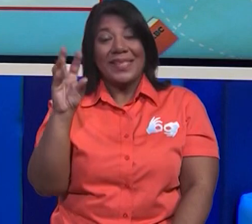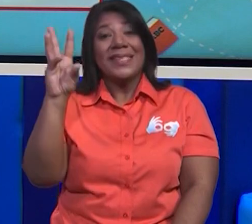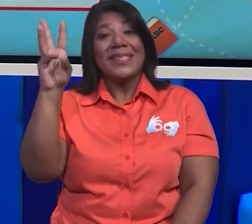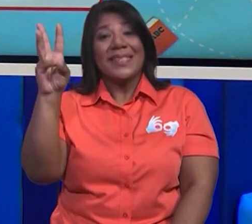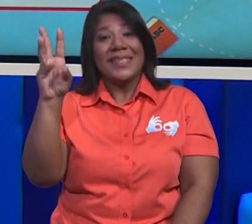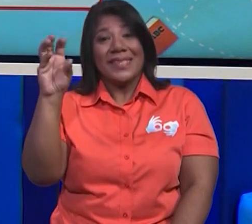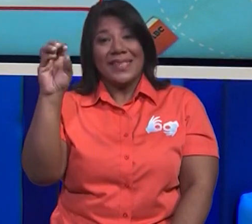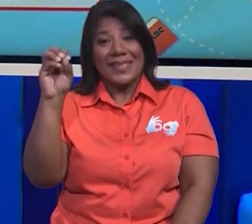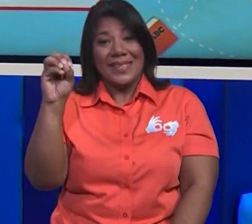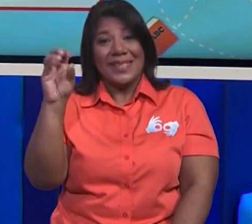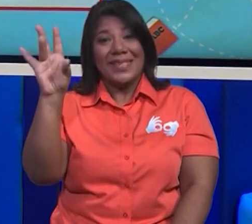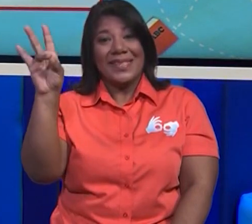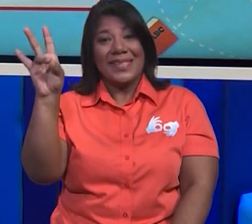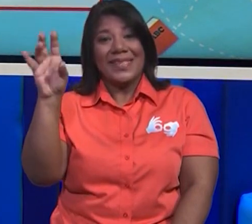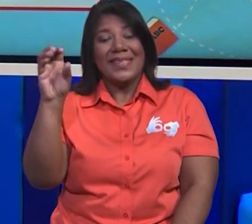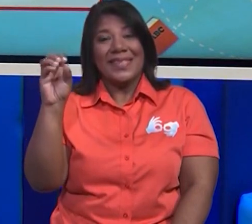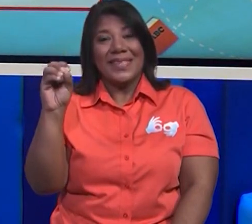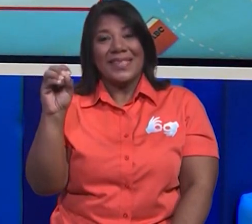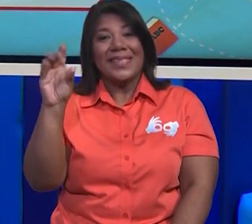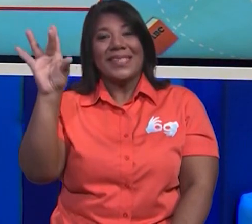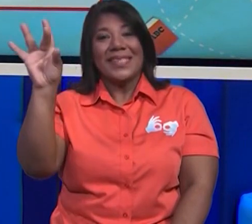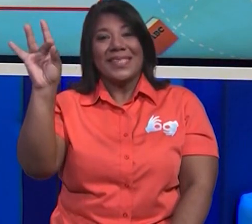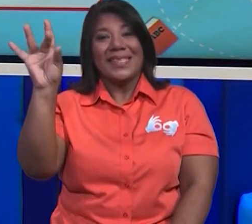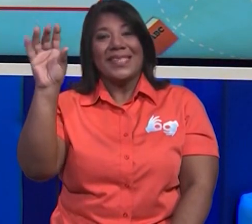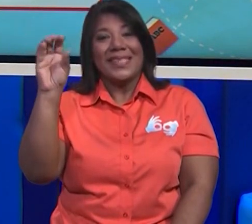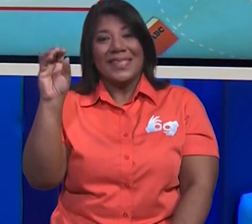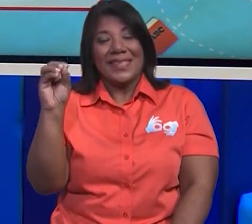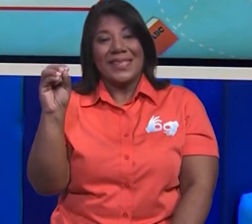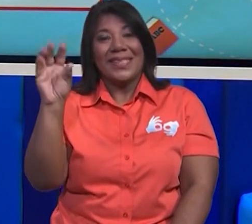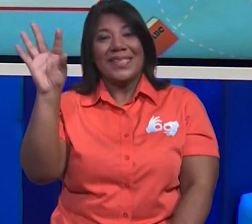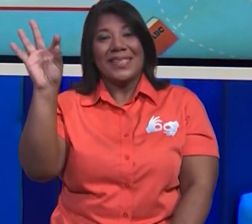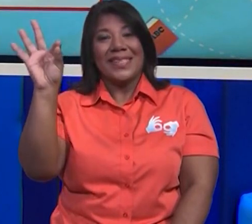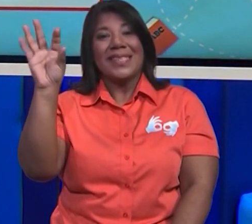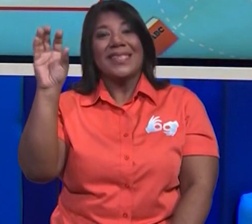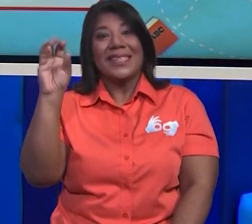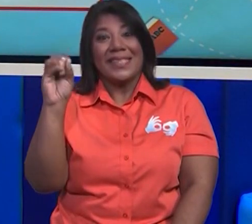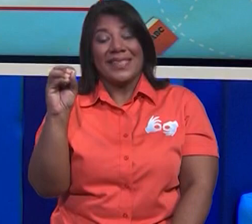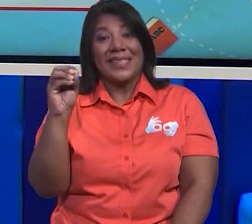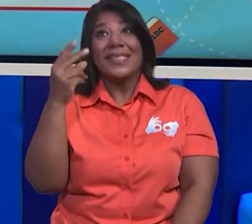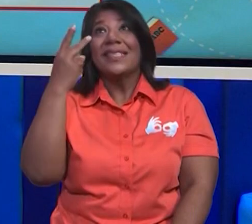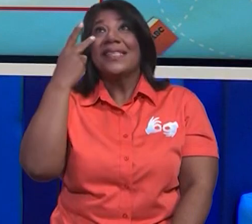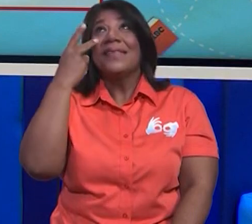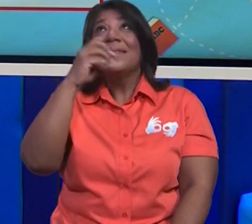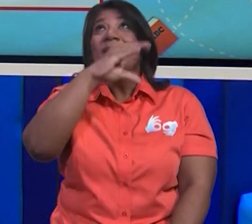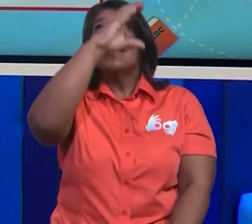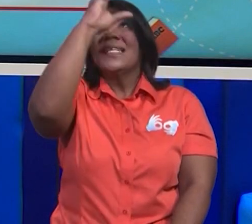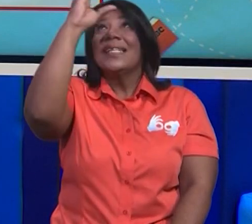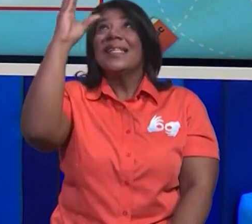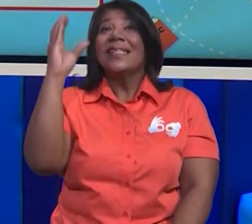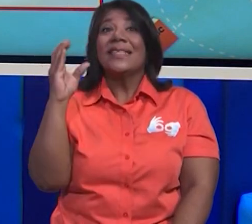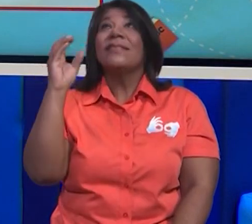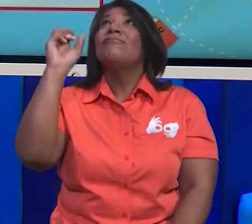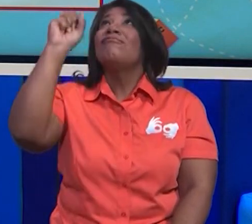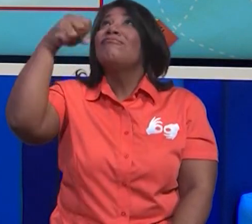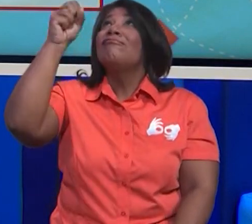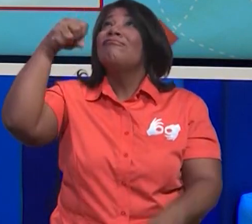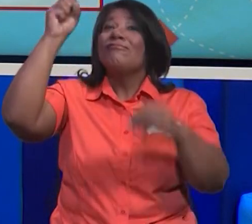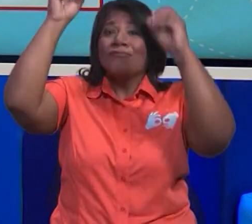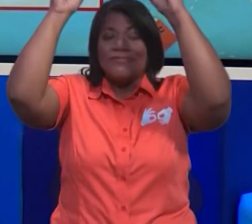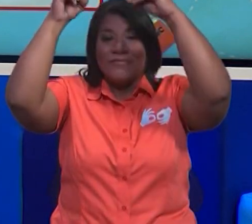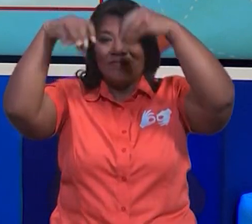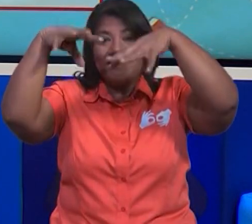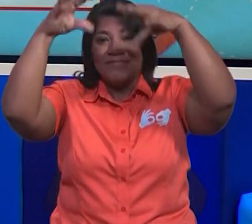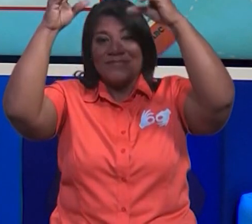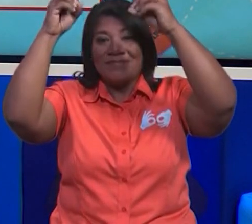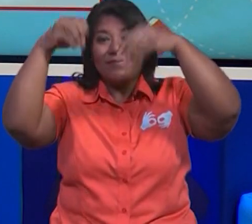60, 70, 80 y 90. Veo en el cielo y va a llover,